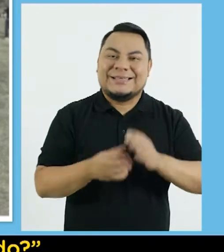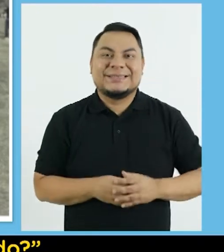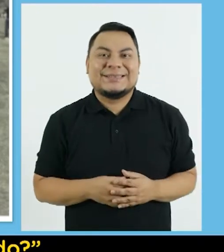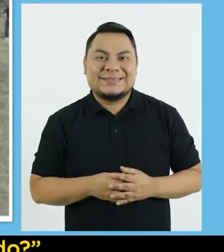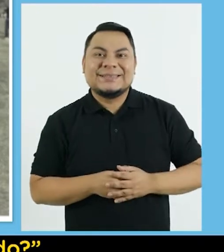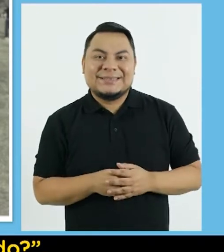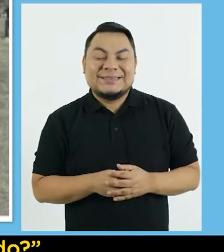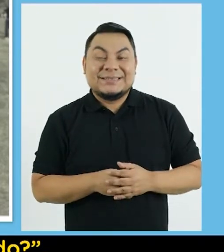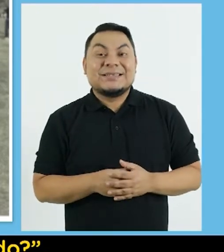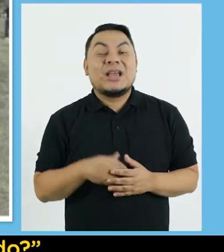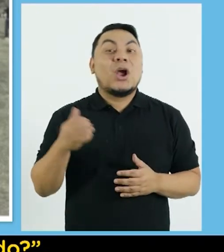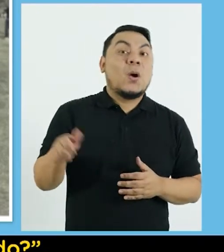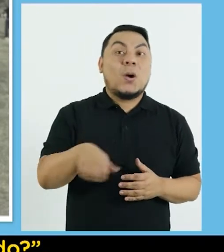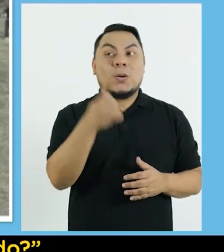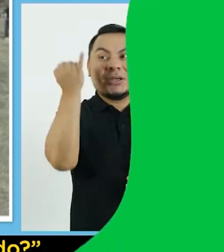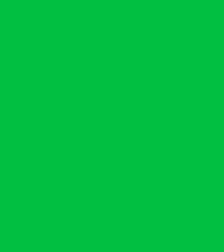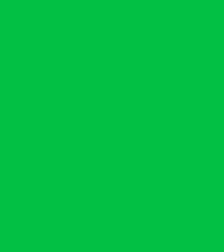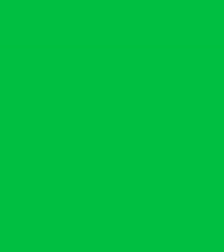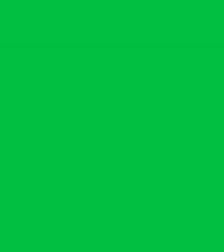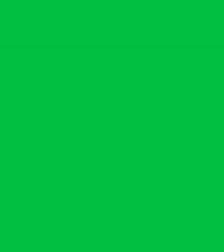¿Qué estás haciendo?